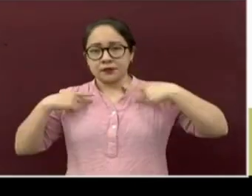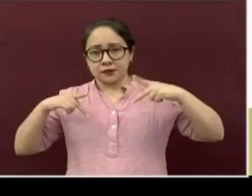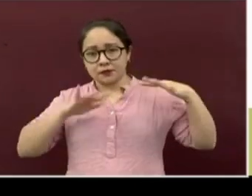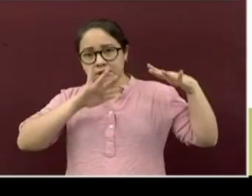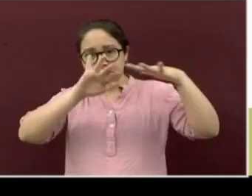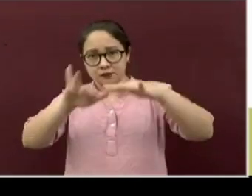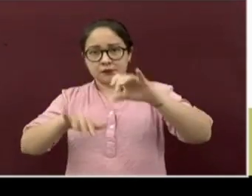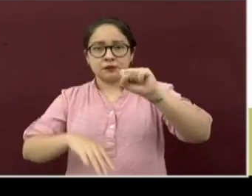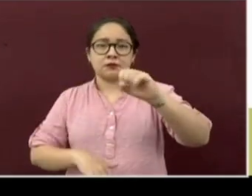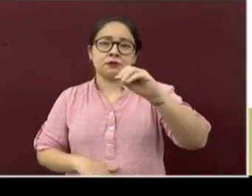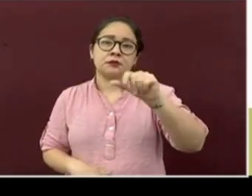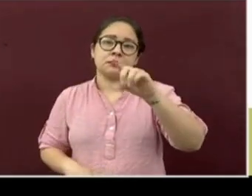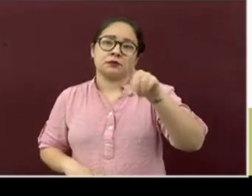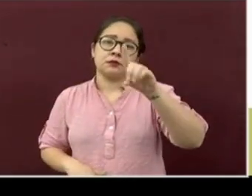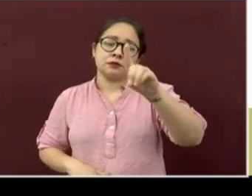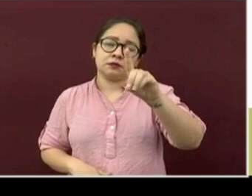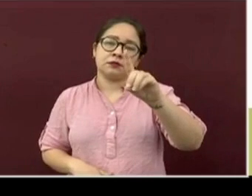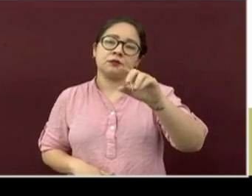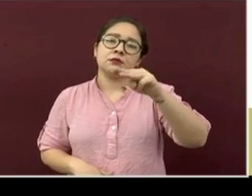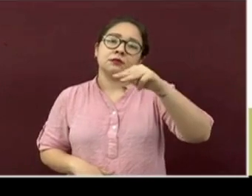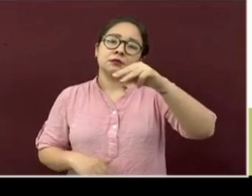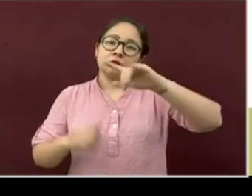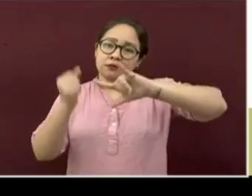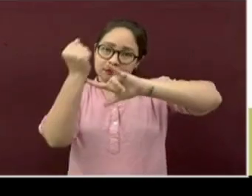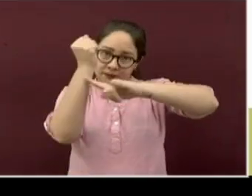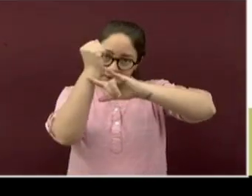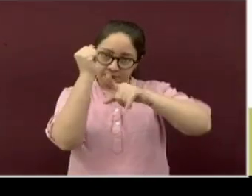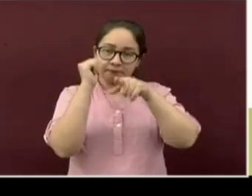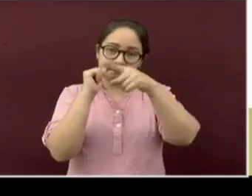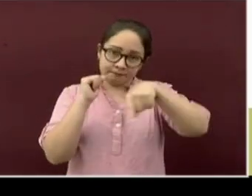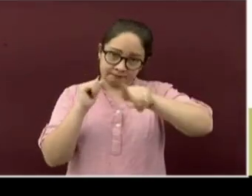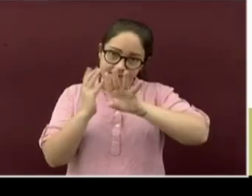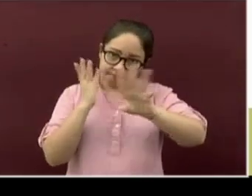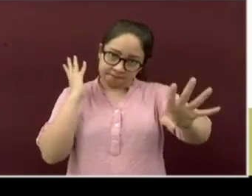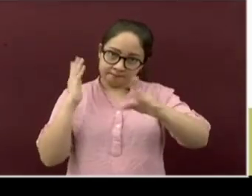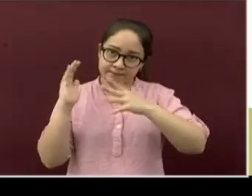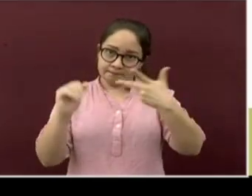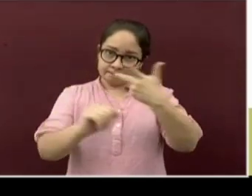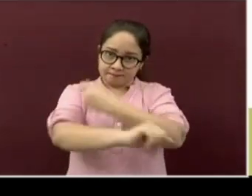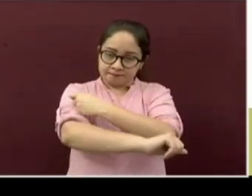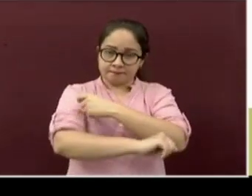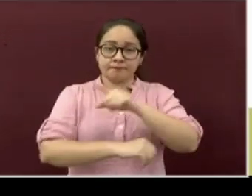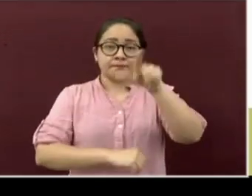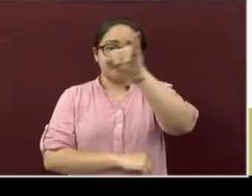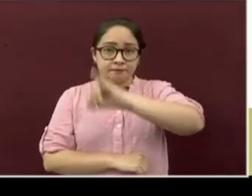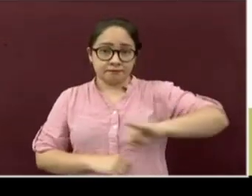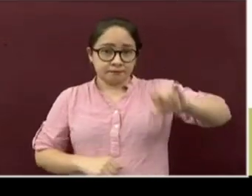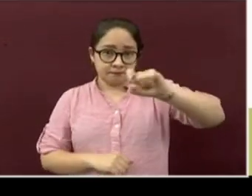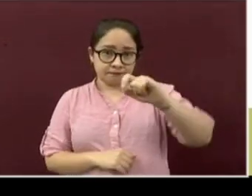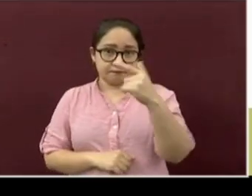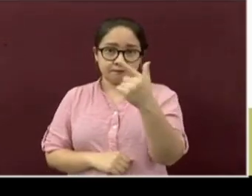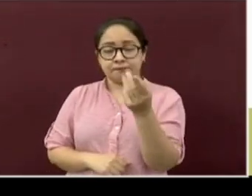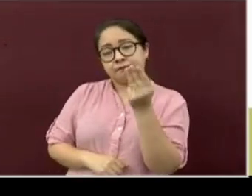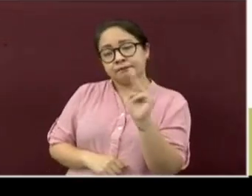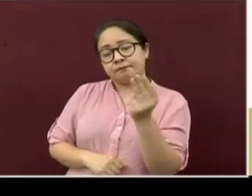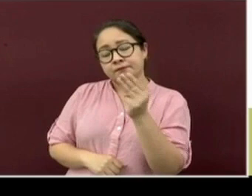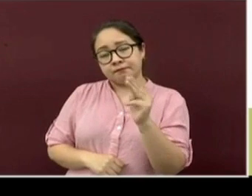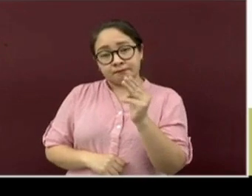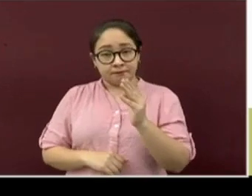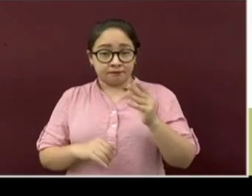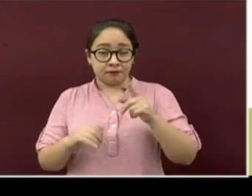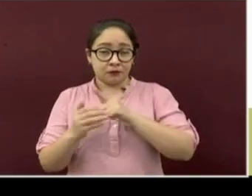Soledad de Doblado y Manlio Fabio Altamirano. El jueves 27 de mayo en la macro sede de